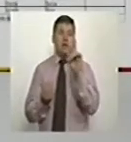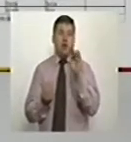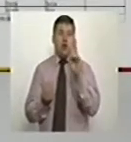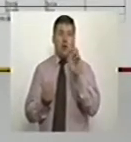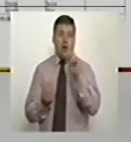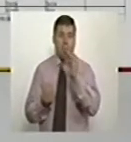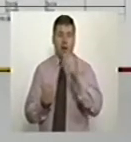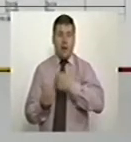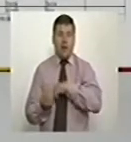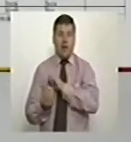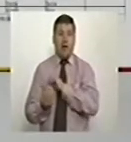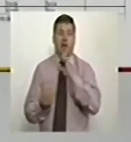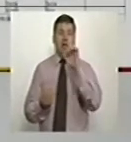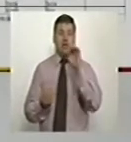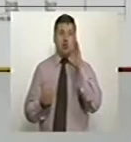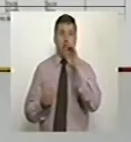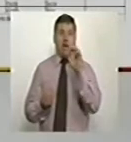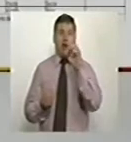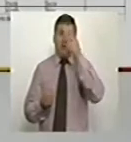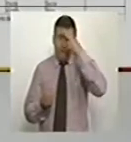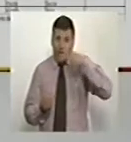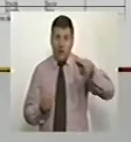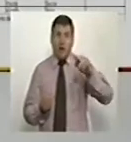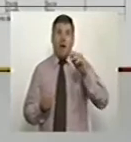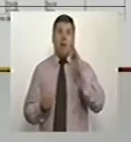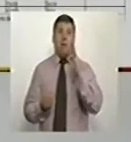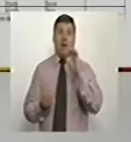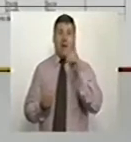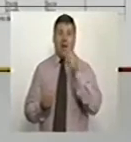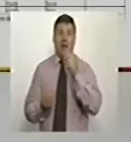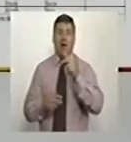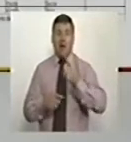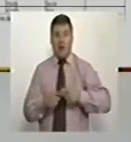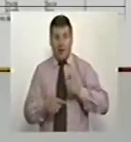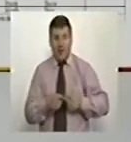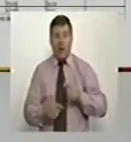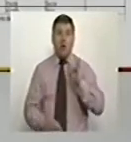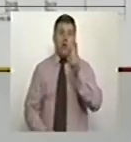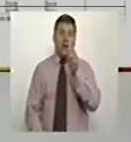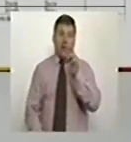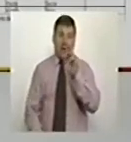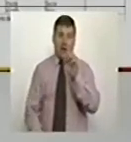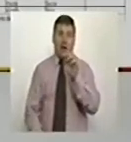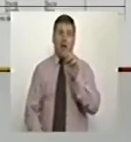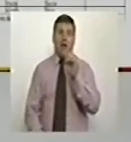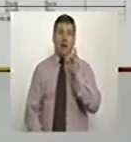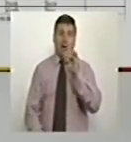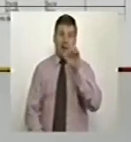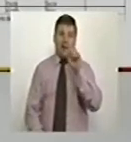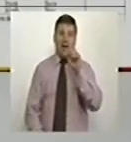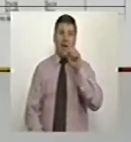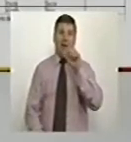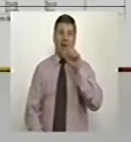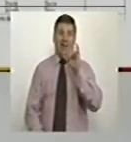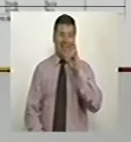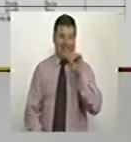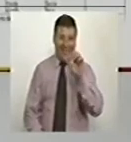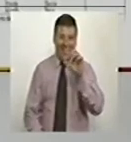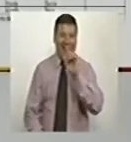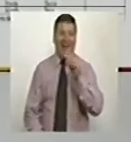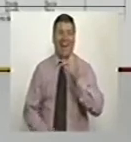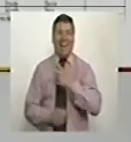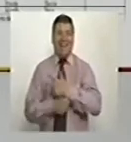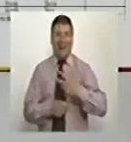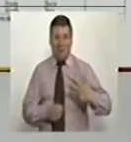España, Estonia, Finlandia, Bélgica, Grecia, Hungría, Irlanda, Islandia, Dinamarca,